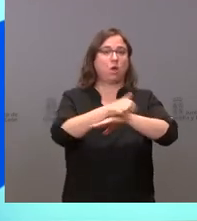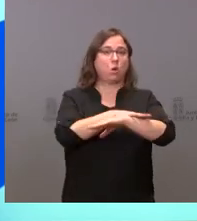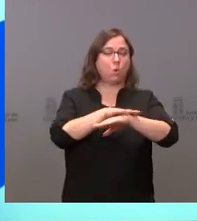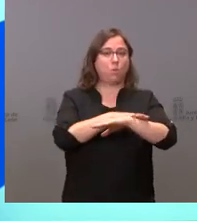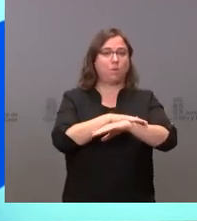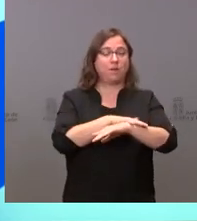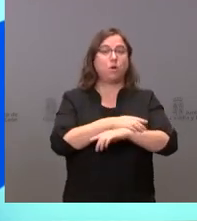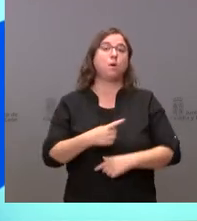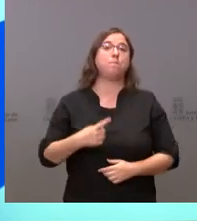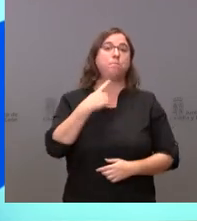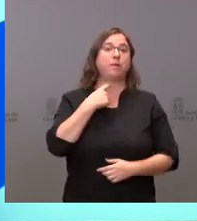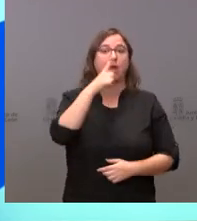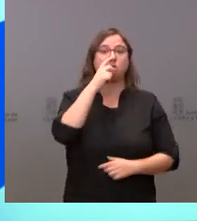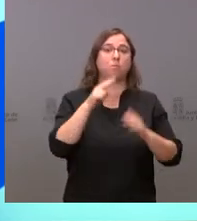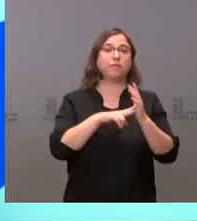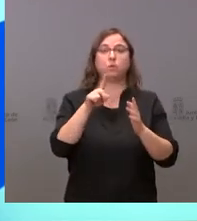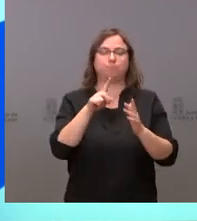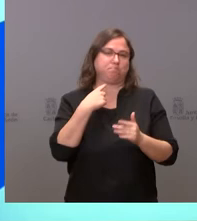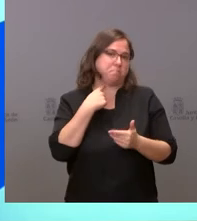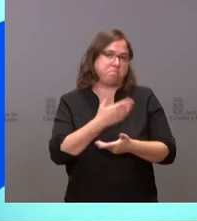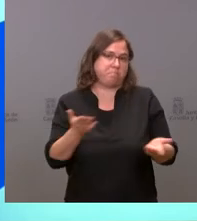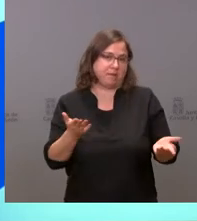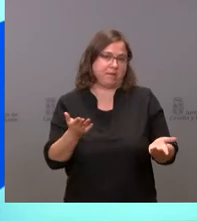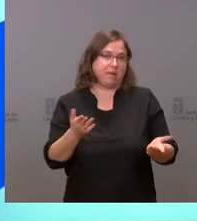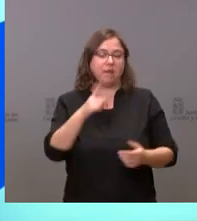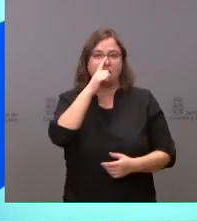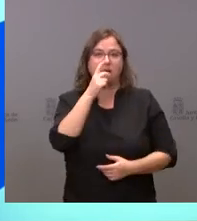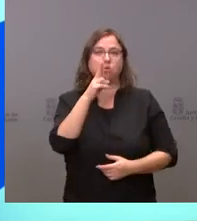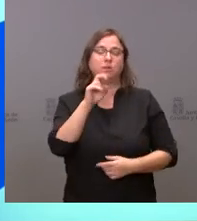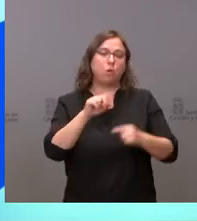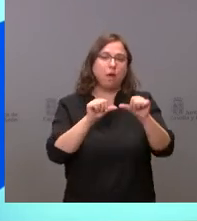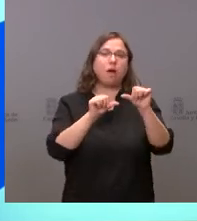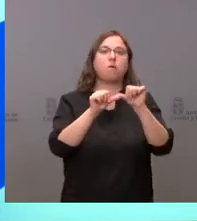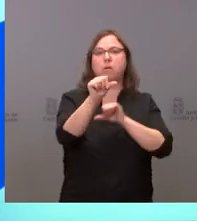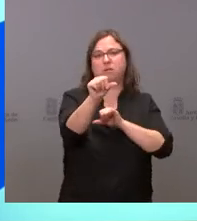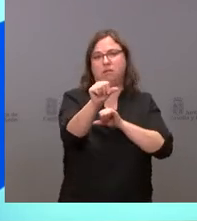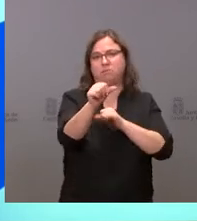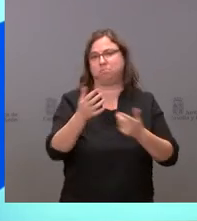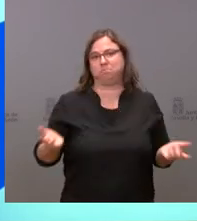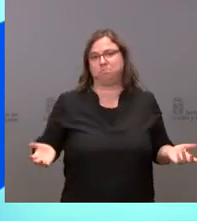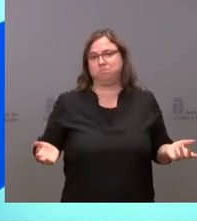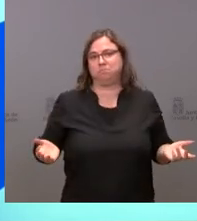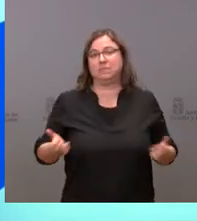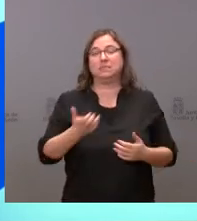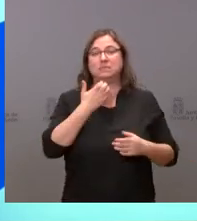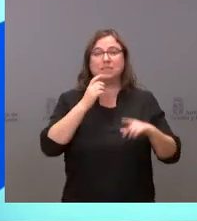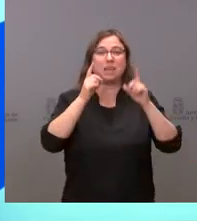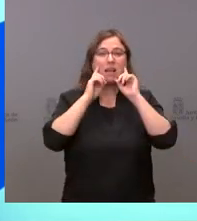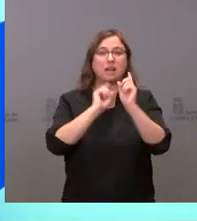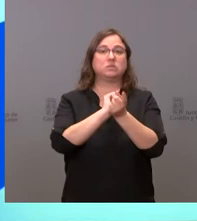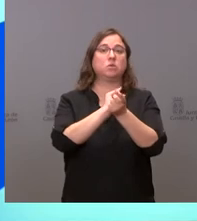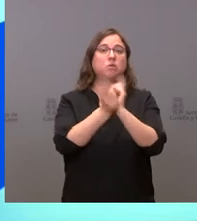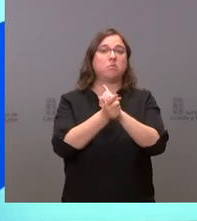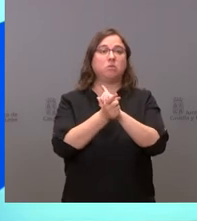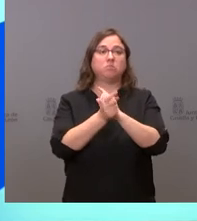21 que eso queda perdido para el año 21 para el 22 y salvo que se cambien las cosas seguramente para